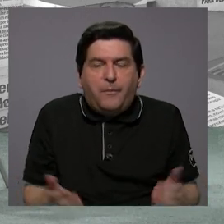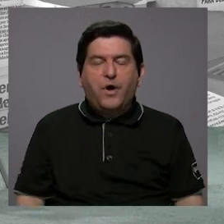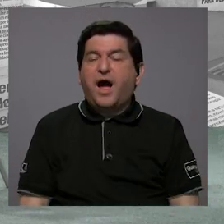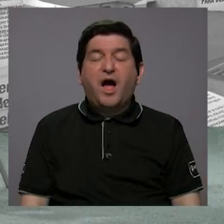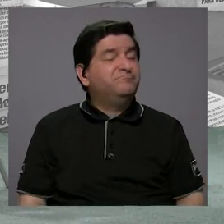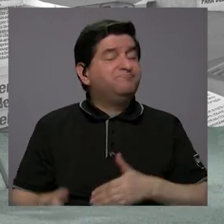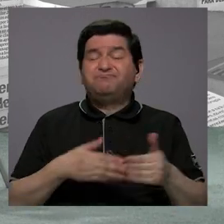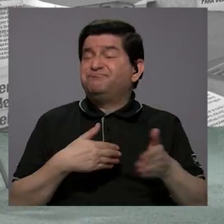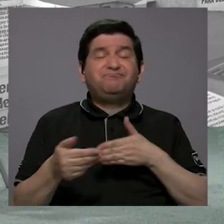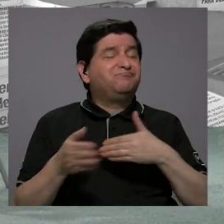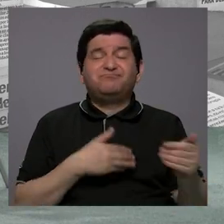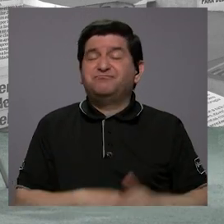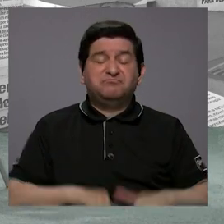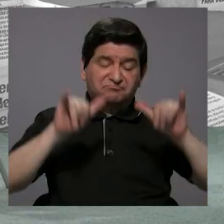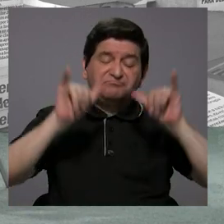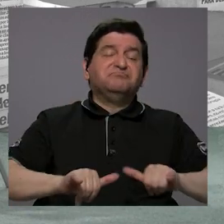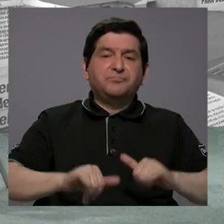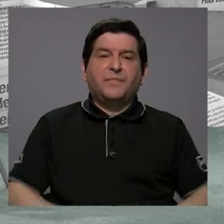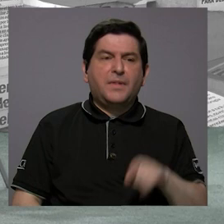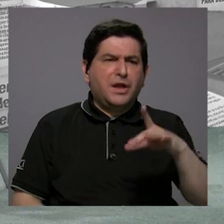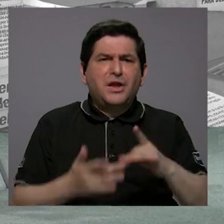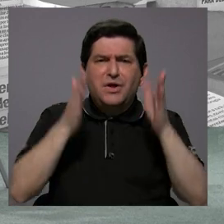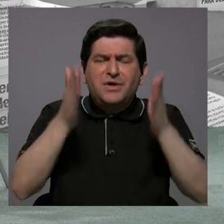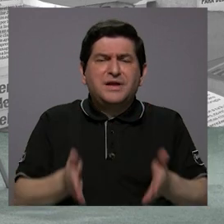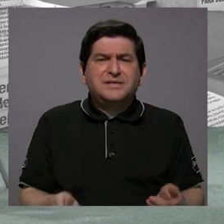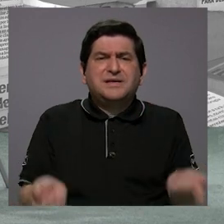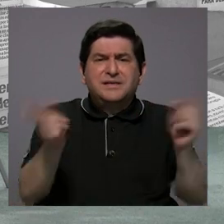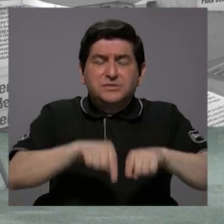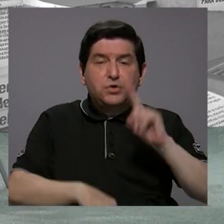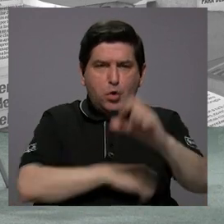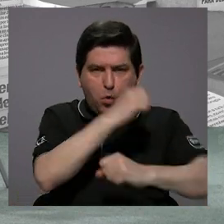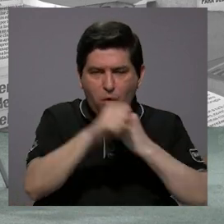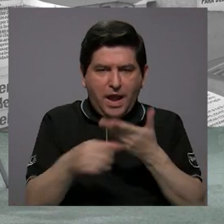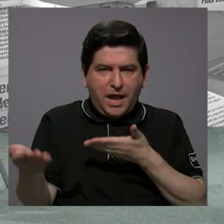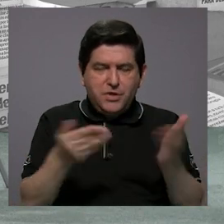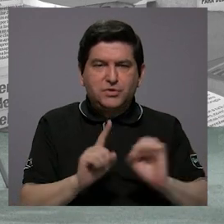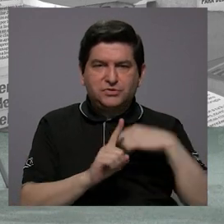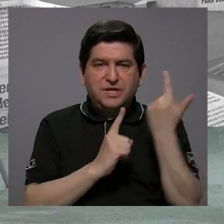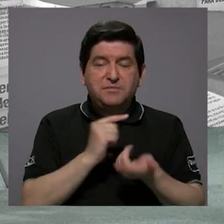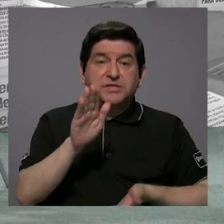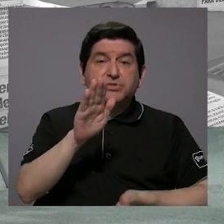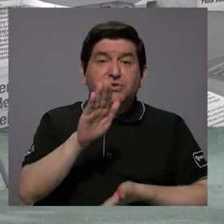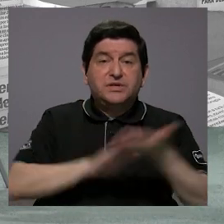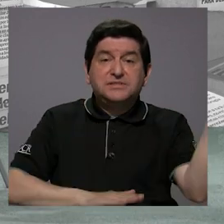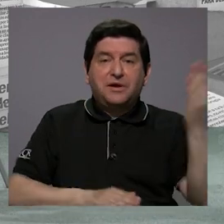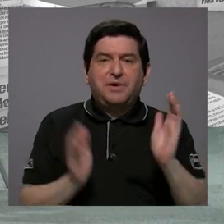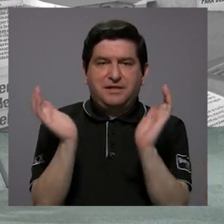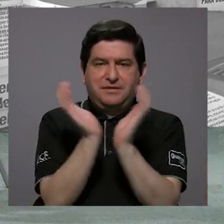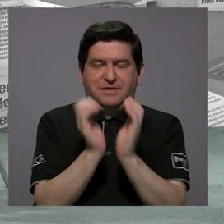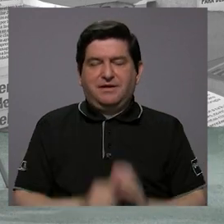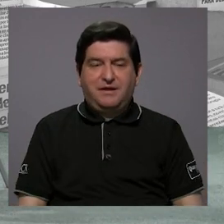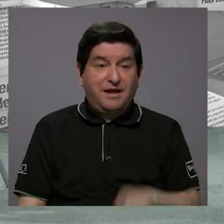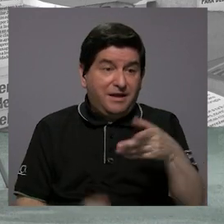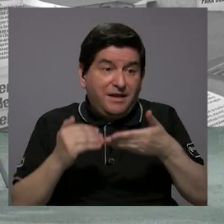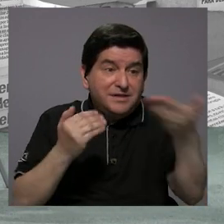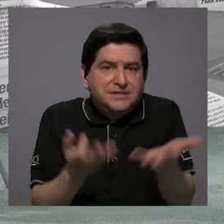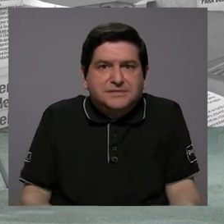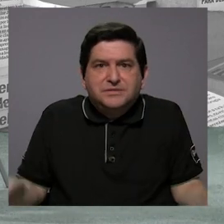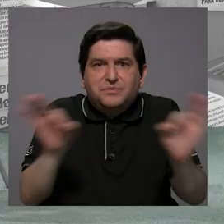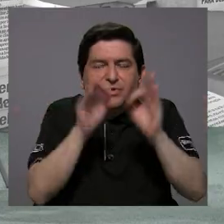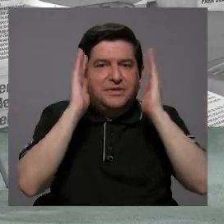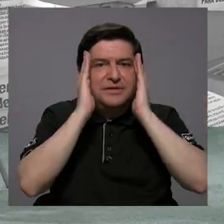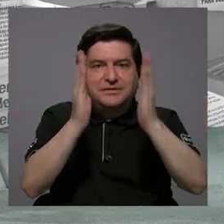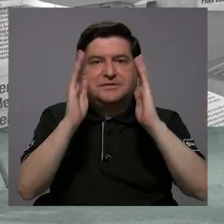no, no nos interesa, así queda. Entonces, ¿qué pasa con ese especialista? Un año, servicio social y adiós la caja. O no toman en cuenta ni esos detalles tan